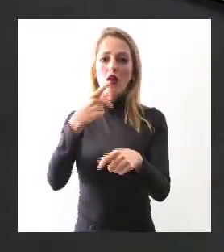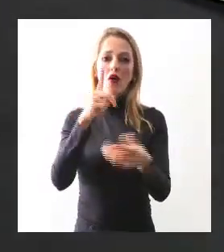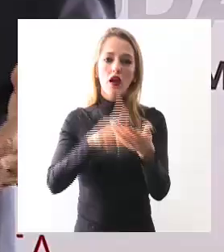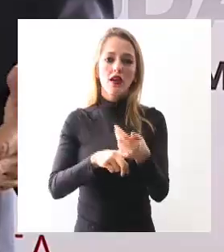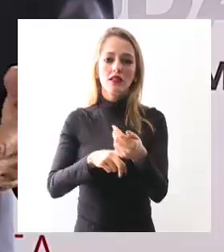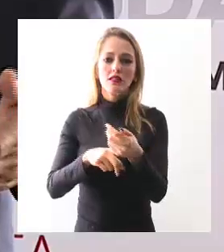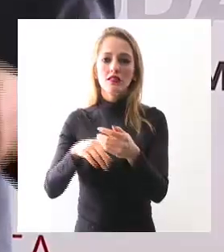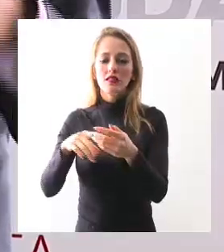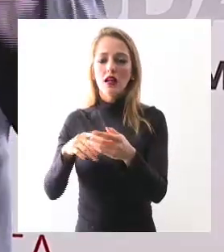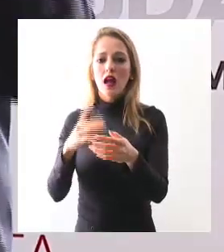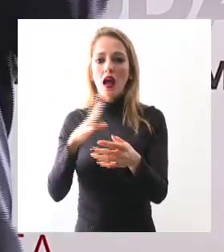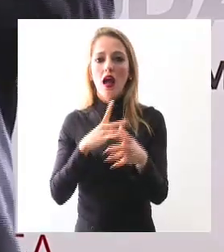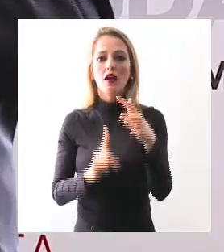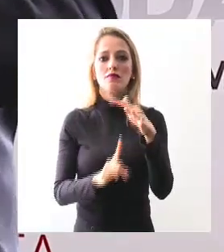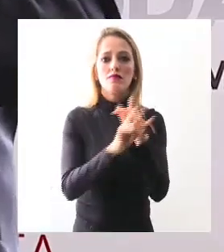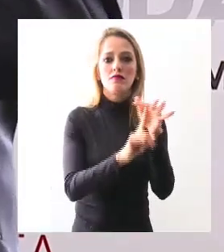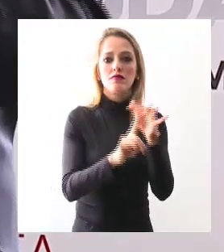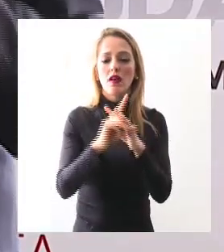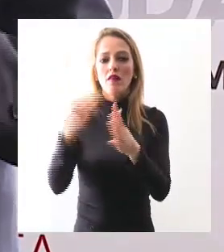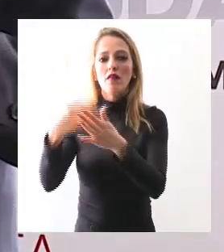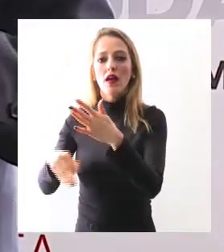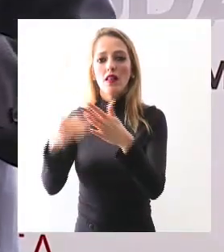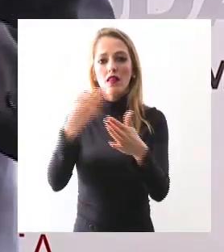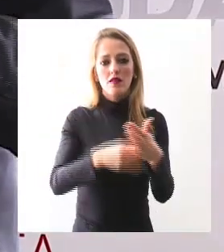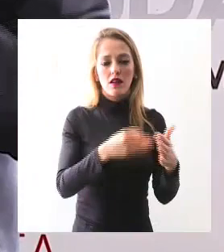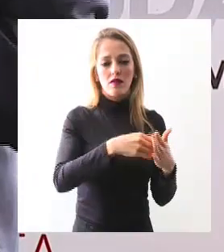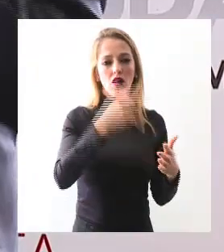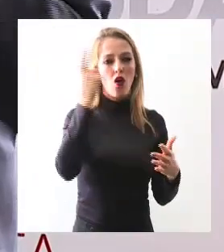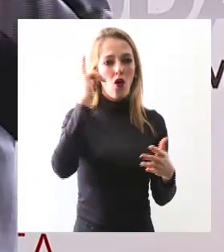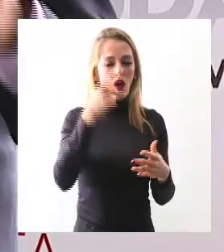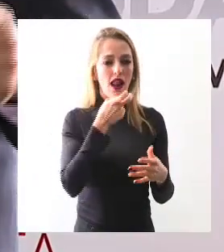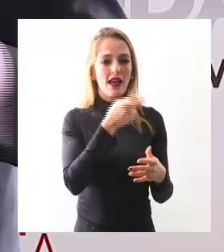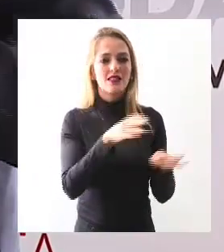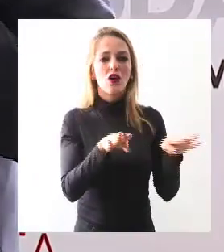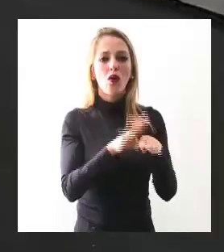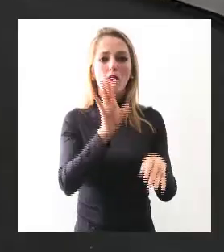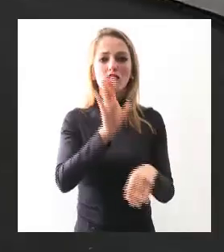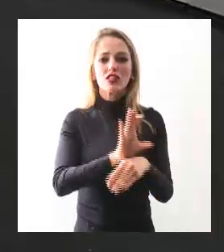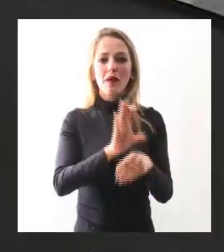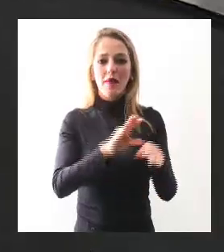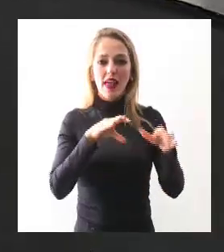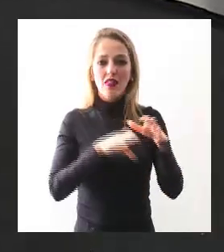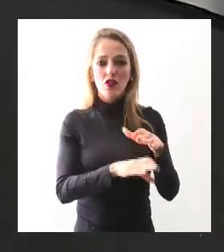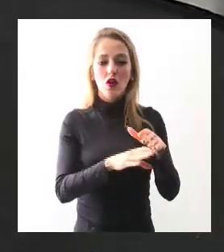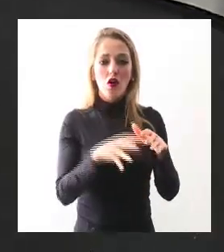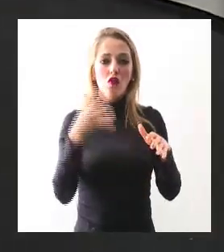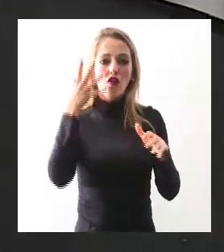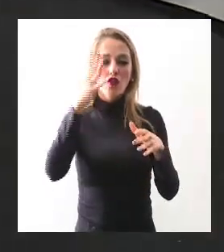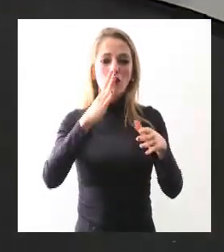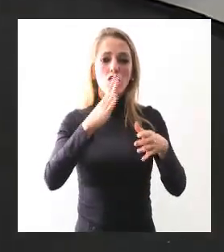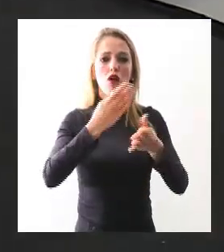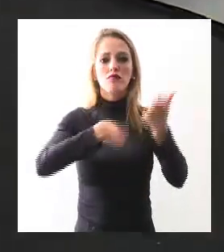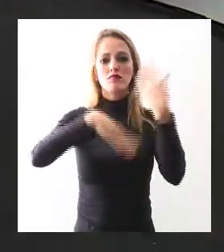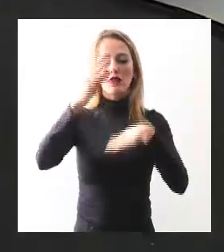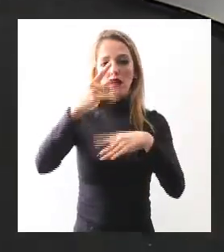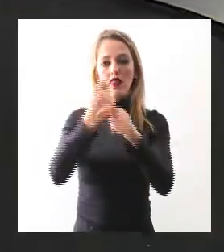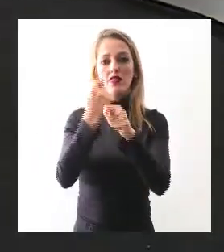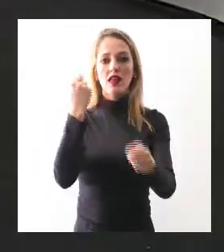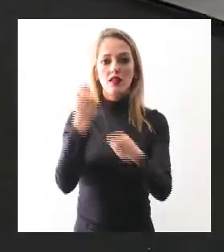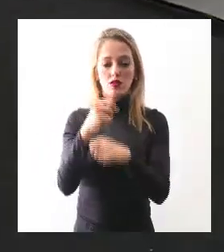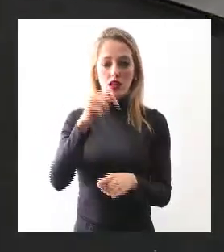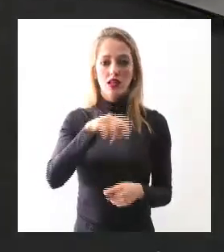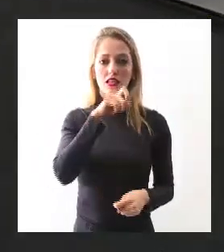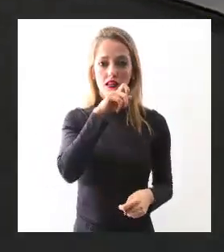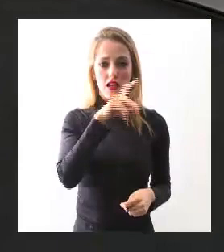expresando y esperamos que este sea el cimiento de lo que será la inundación total del transporte en Jalisco. Estaremos hablando